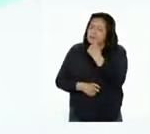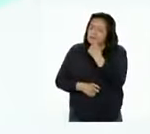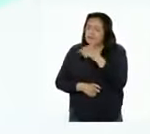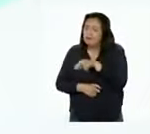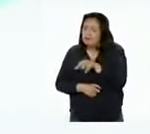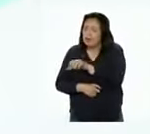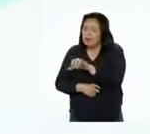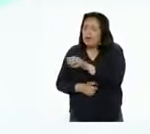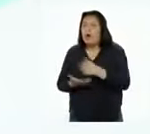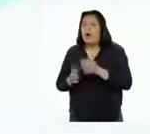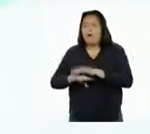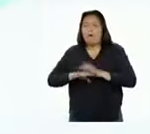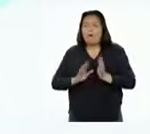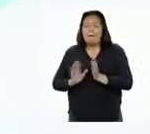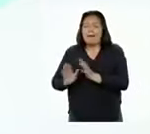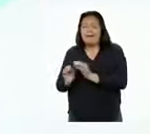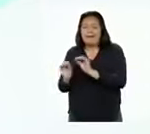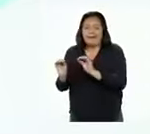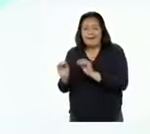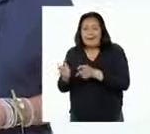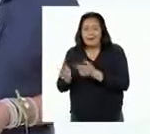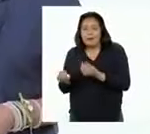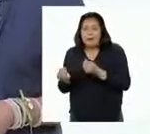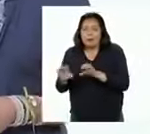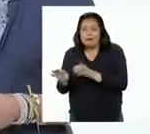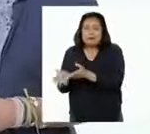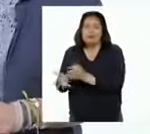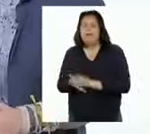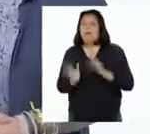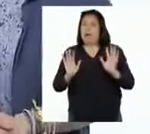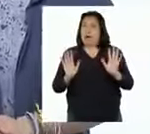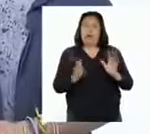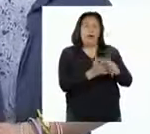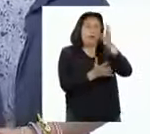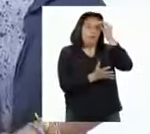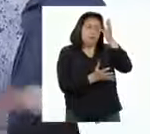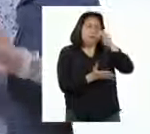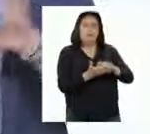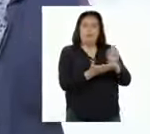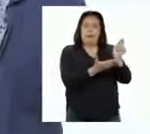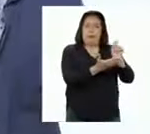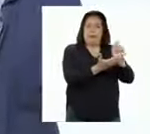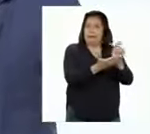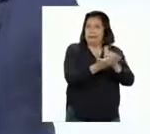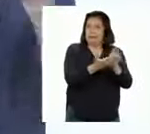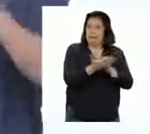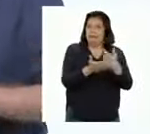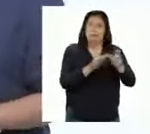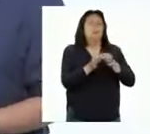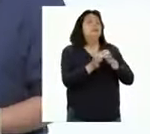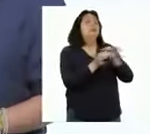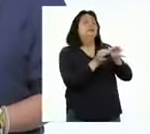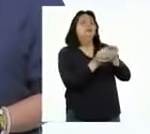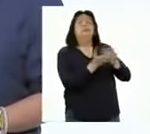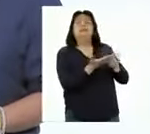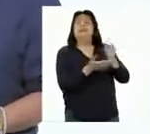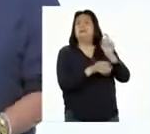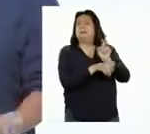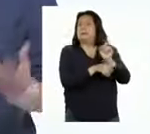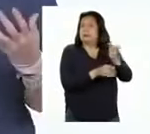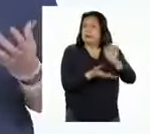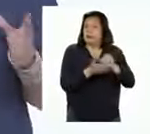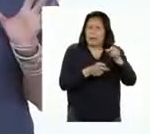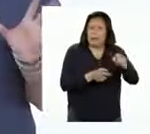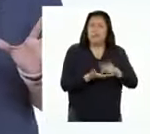o la planificación estratégica. Además, aprendimos a escribir un texto instructivo. Reconocimos que estos